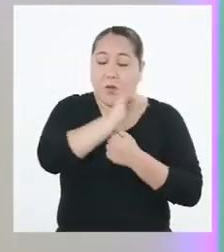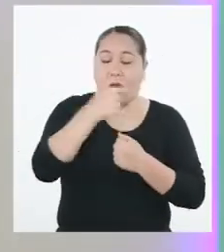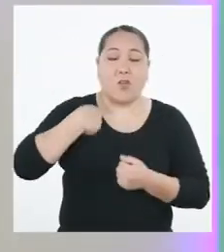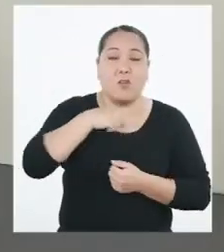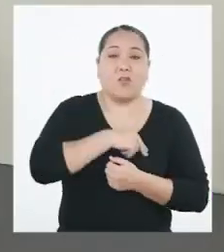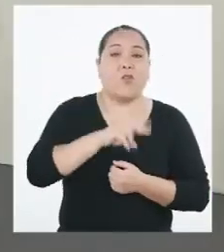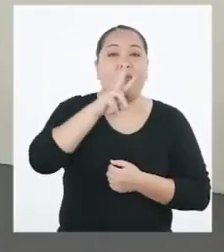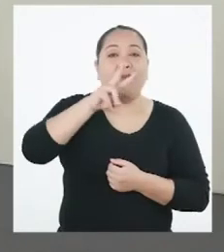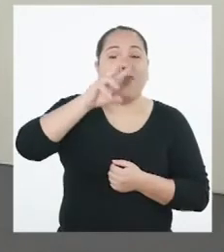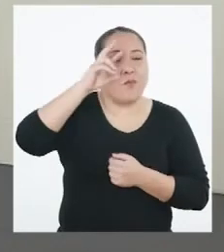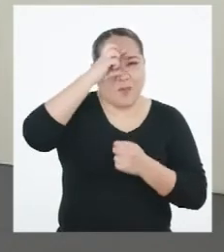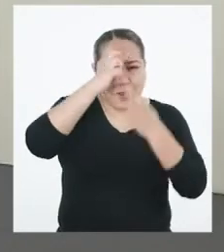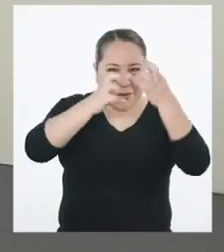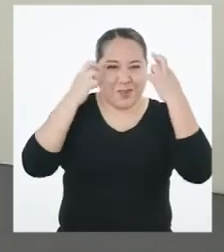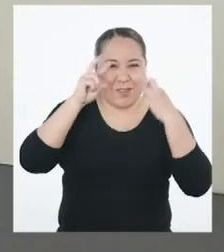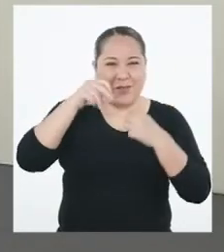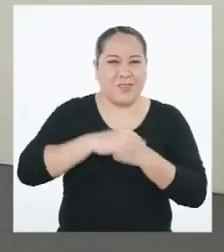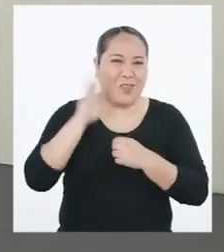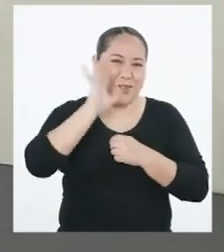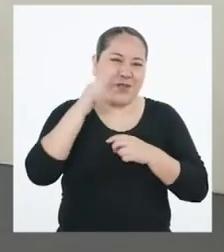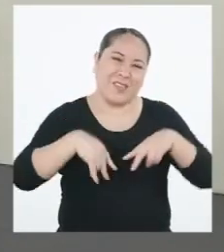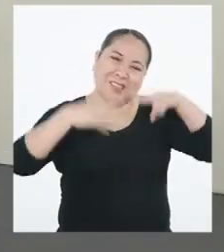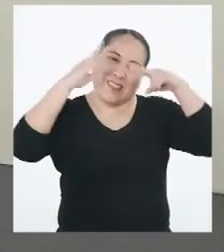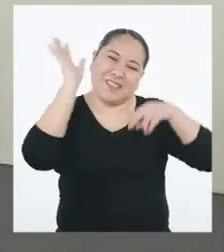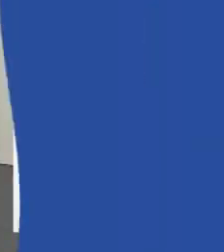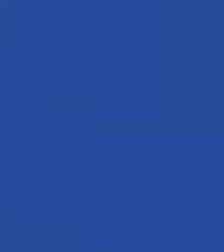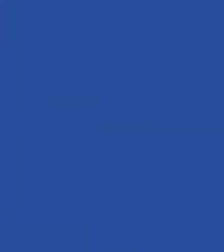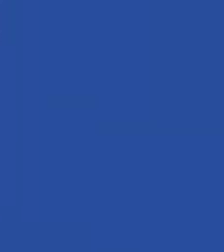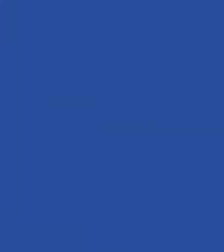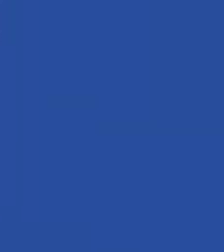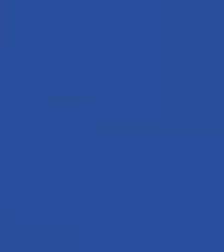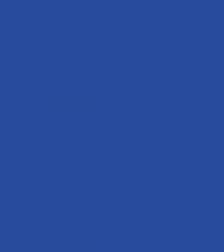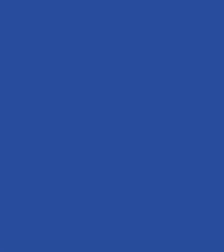2021. ¡Nos vemos! ¡Hasta la próxima! ¡Chao!